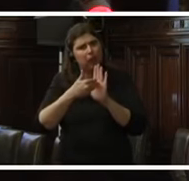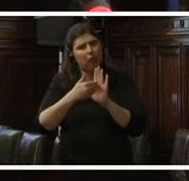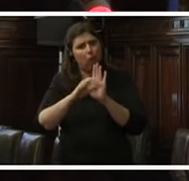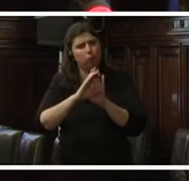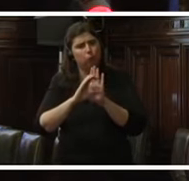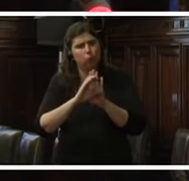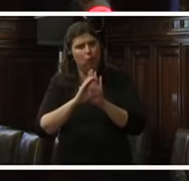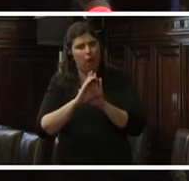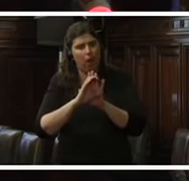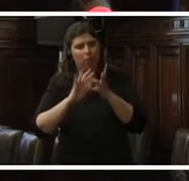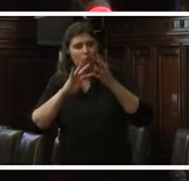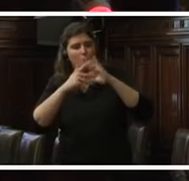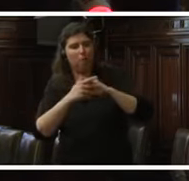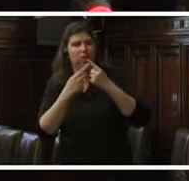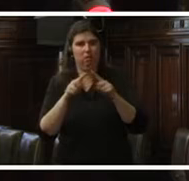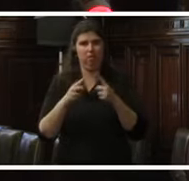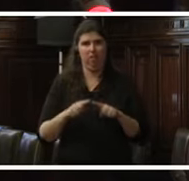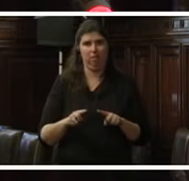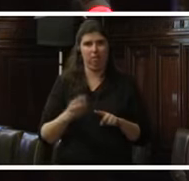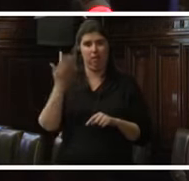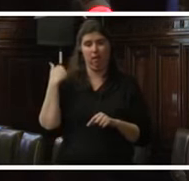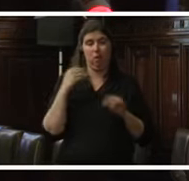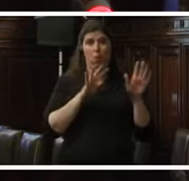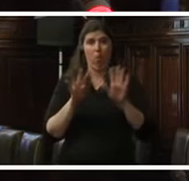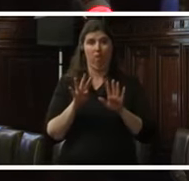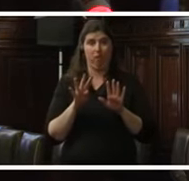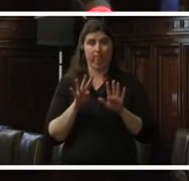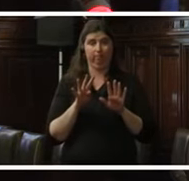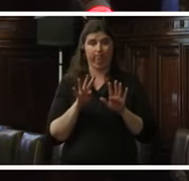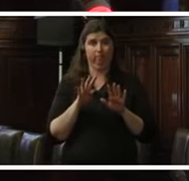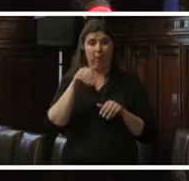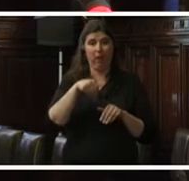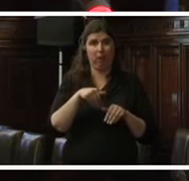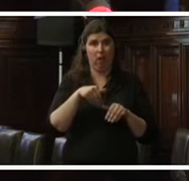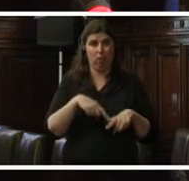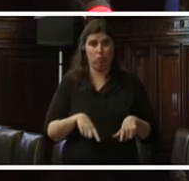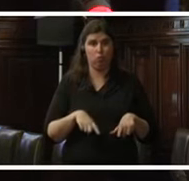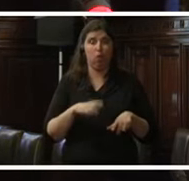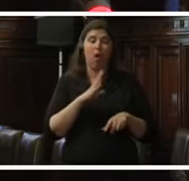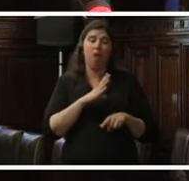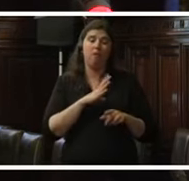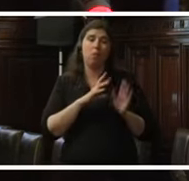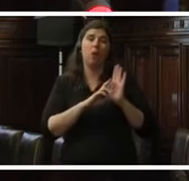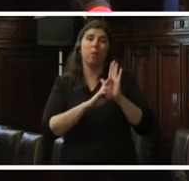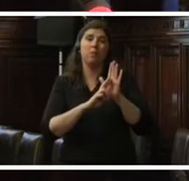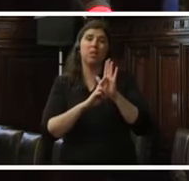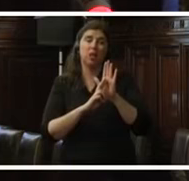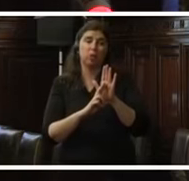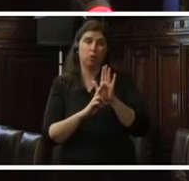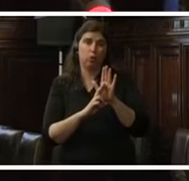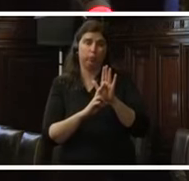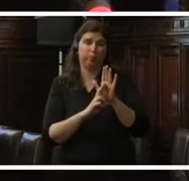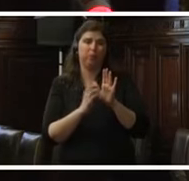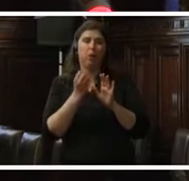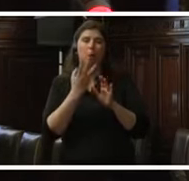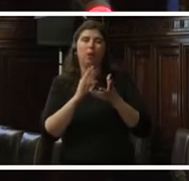conformación distinta, entonces eran nueve magistrados que tenían una representación, porque la conformación era